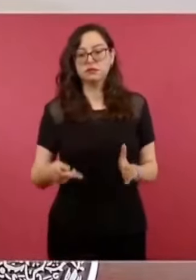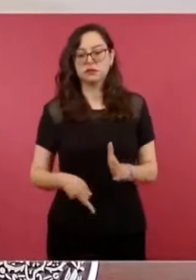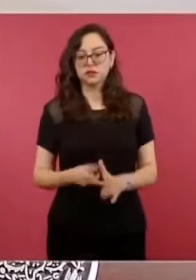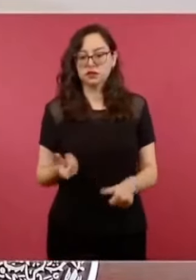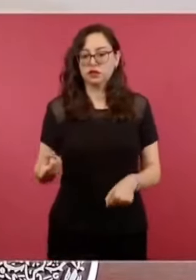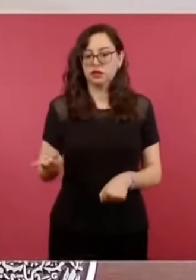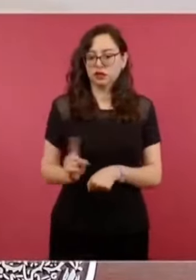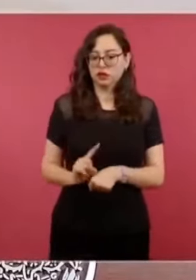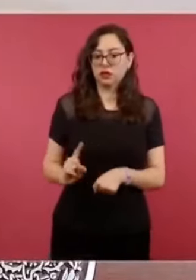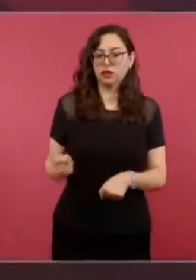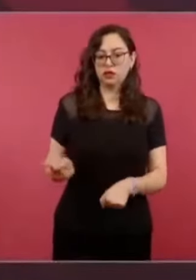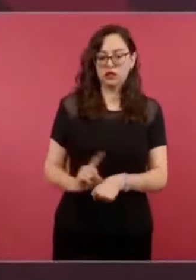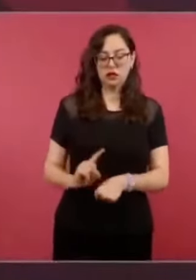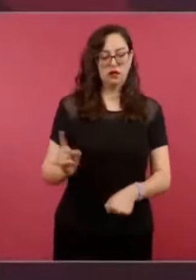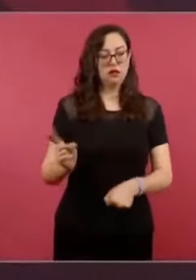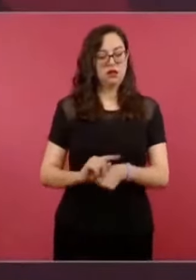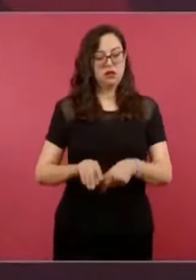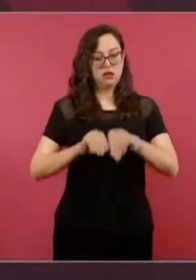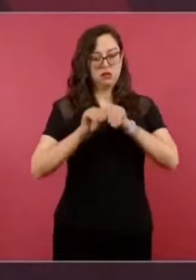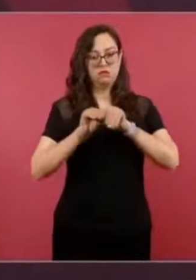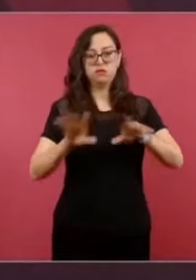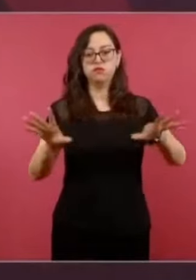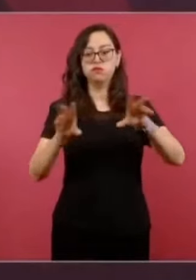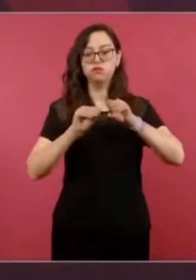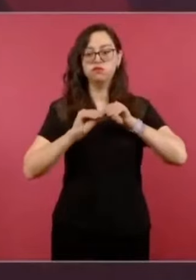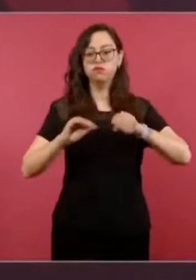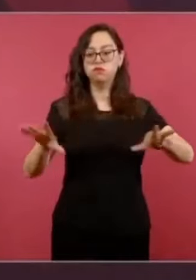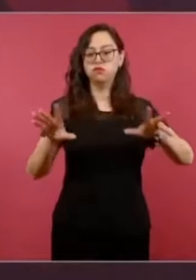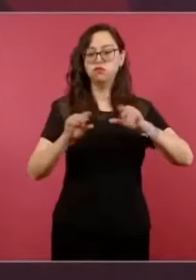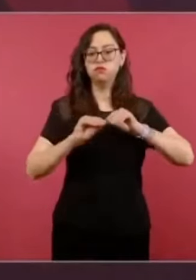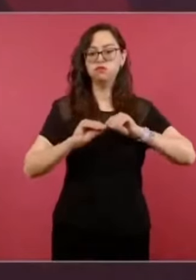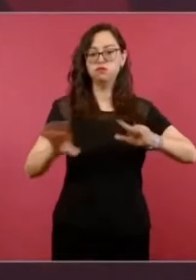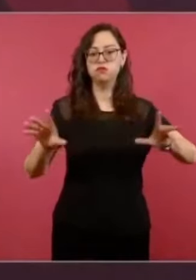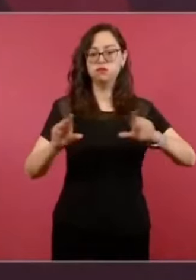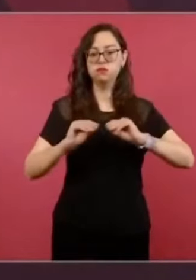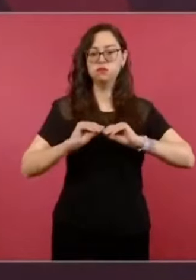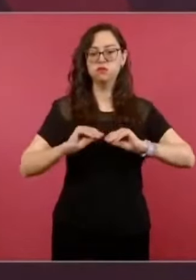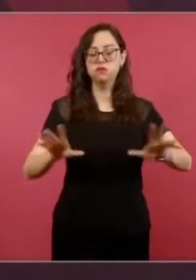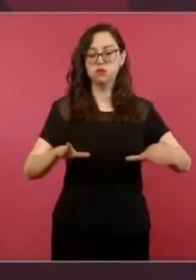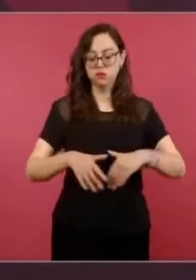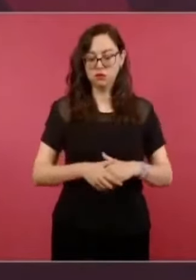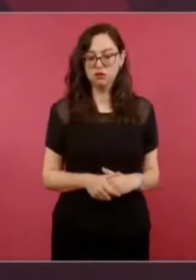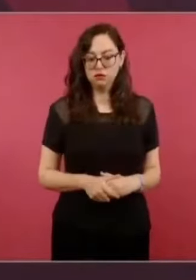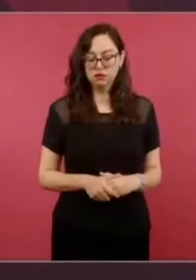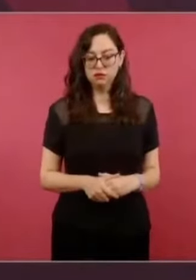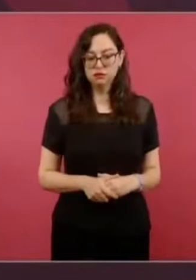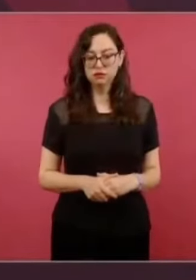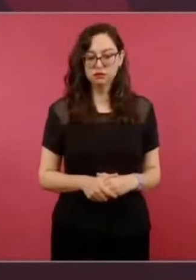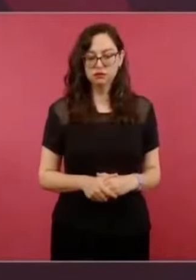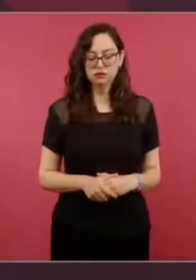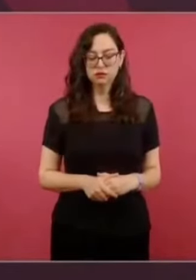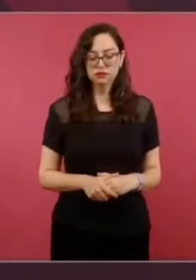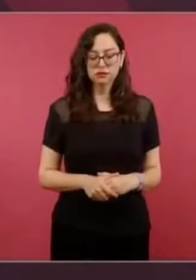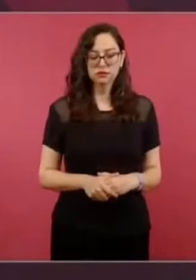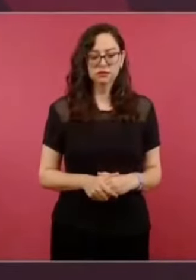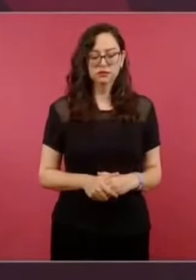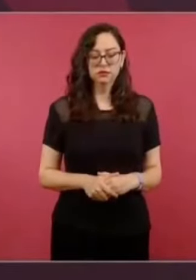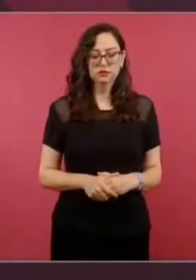donde